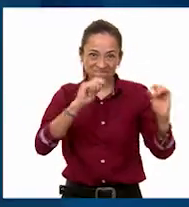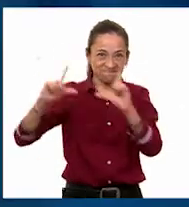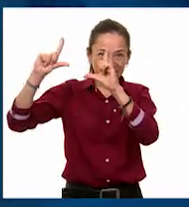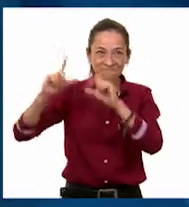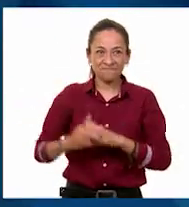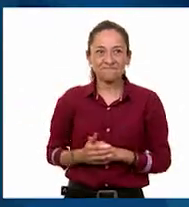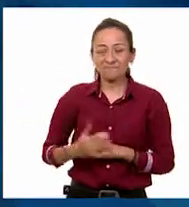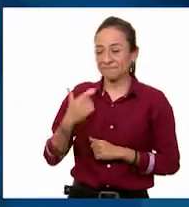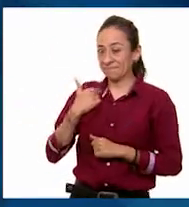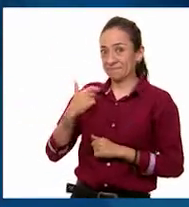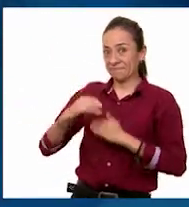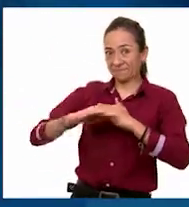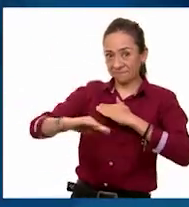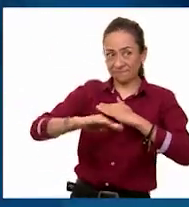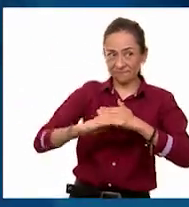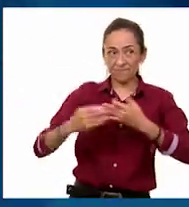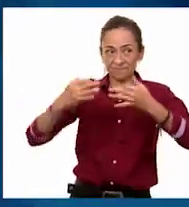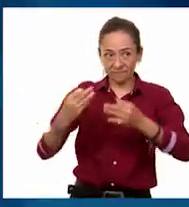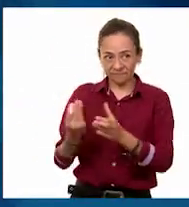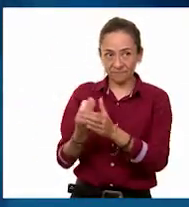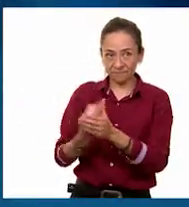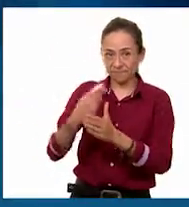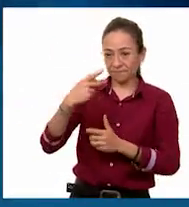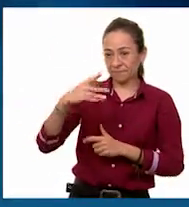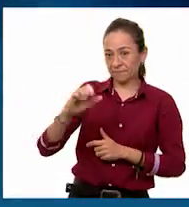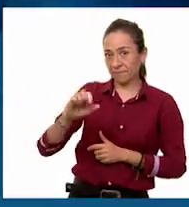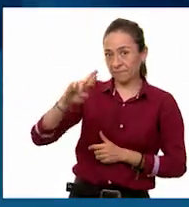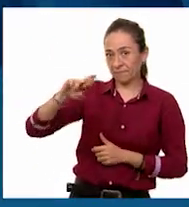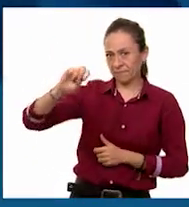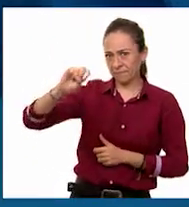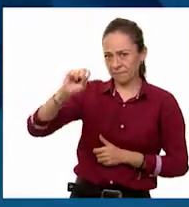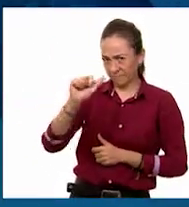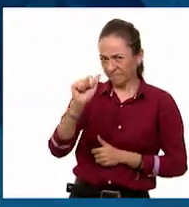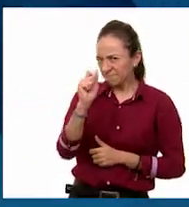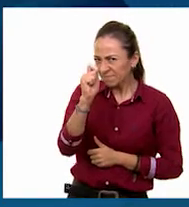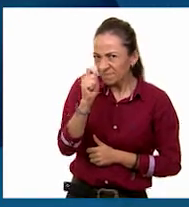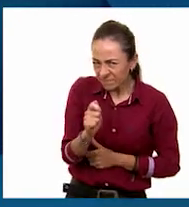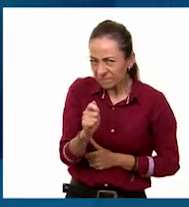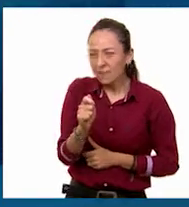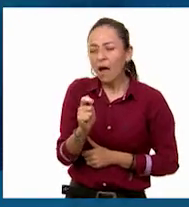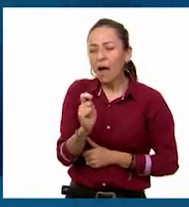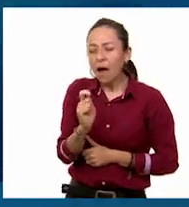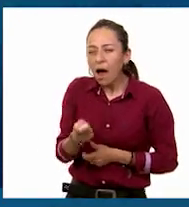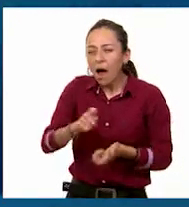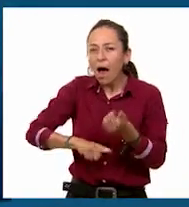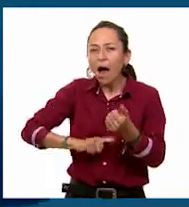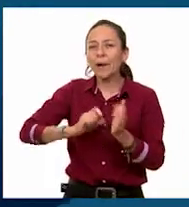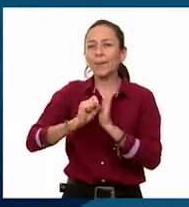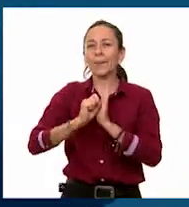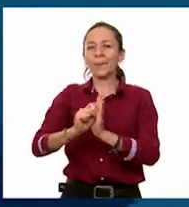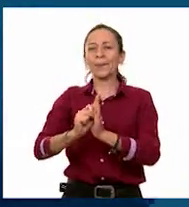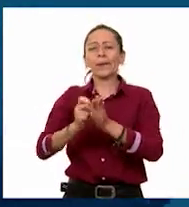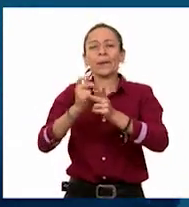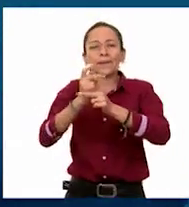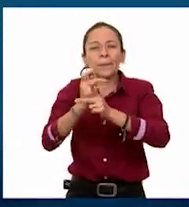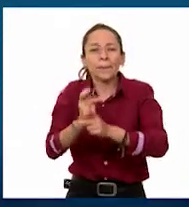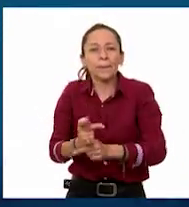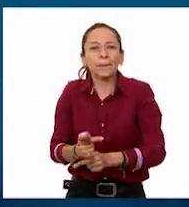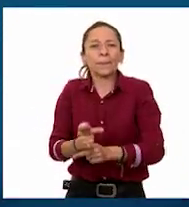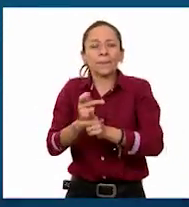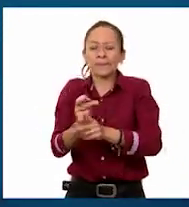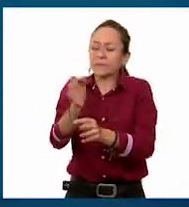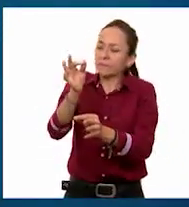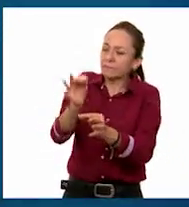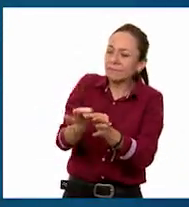Alfombra persa es el símbolo de la paciencia y precisión de los chicos y